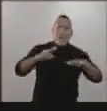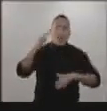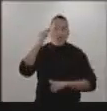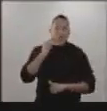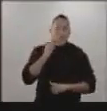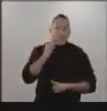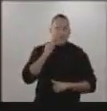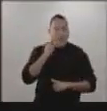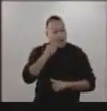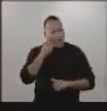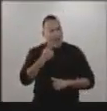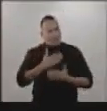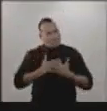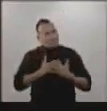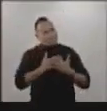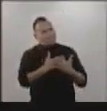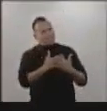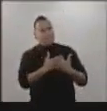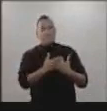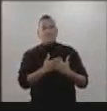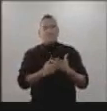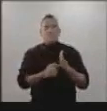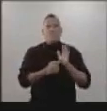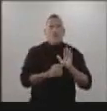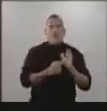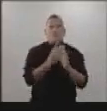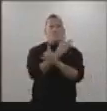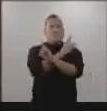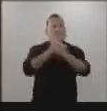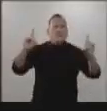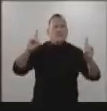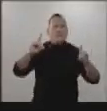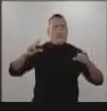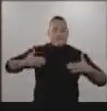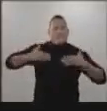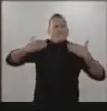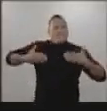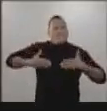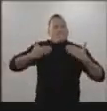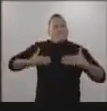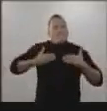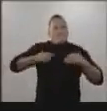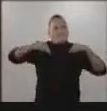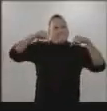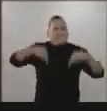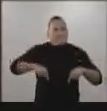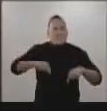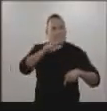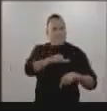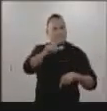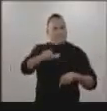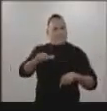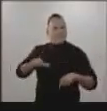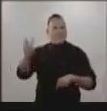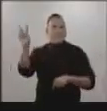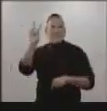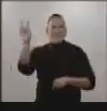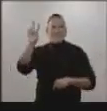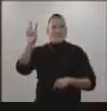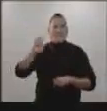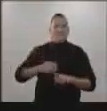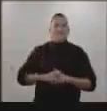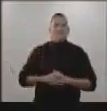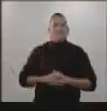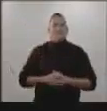estada en la tierra de Bolívar les permitirá valorar el talante democrático, vital y alegre